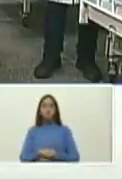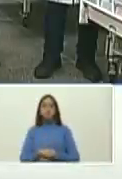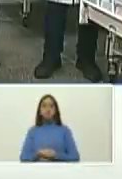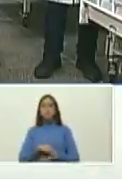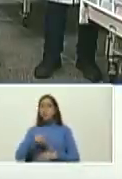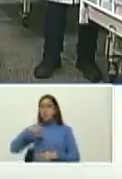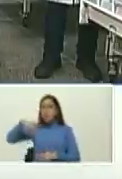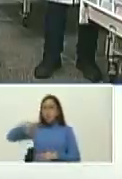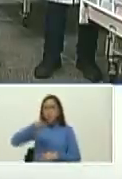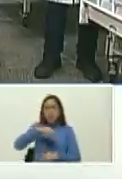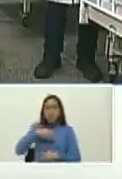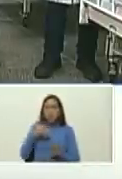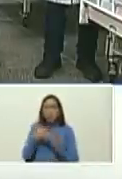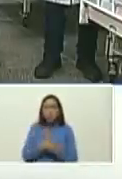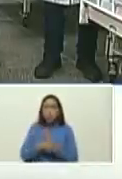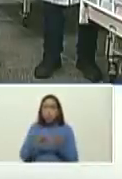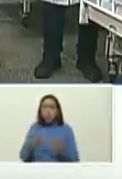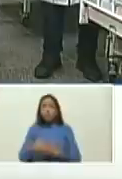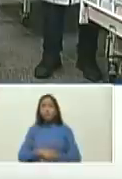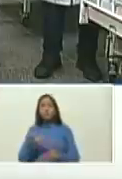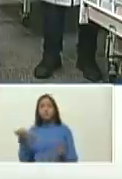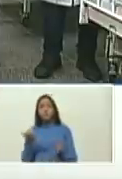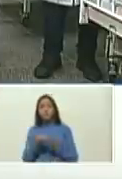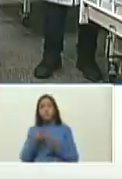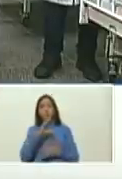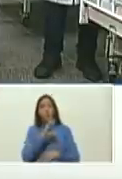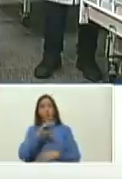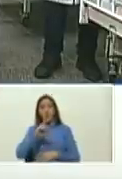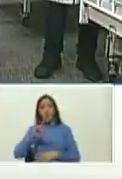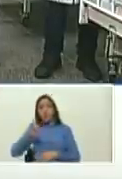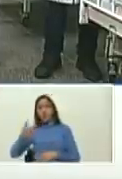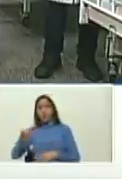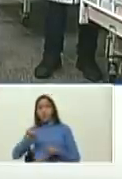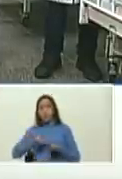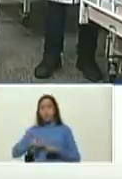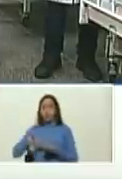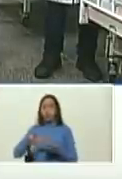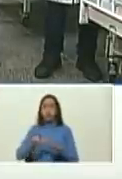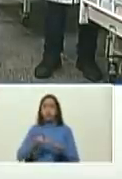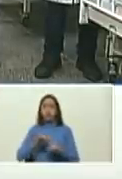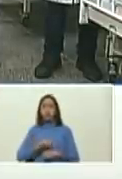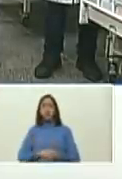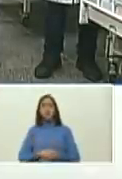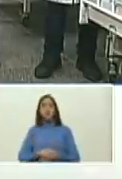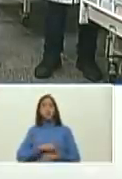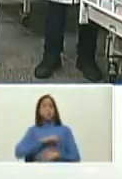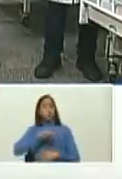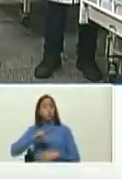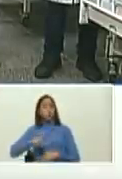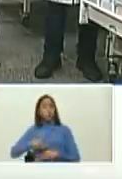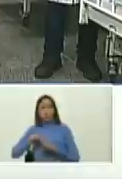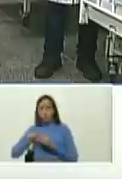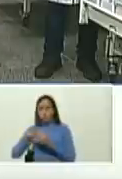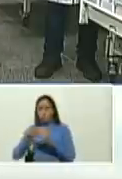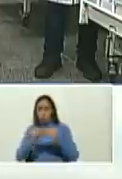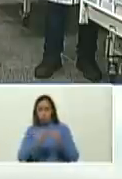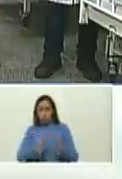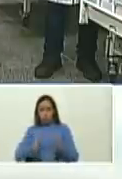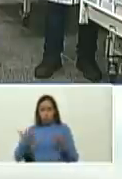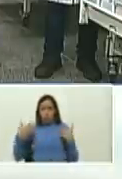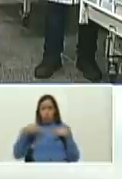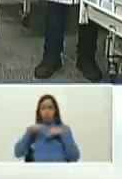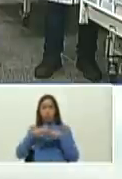en el cdi alberto rudas mesones hemos logrado su recuperación integral